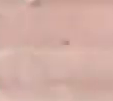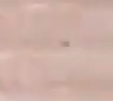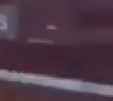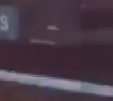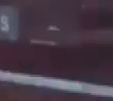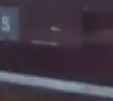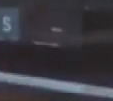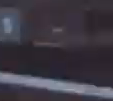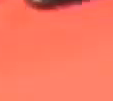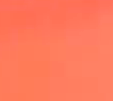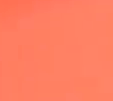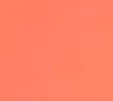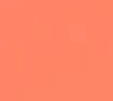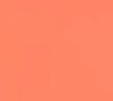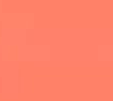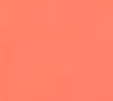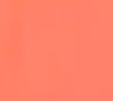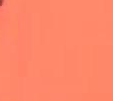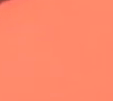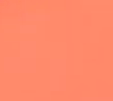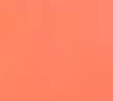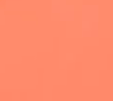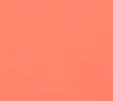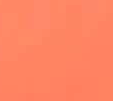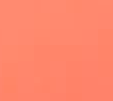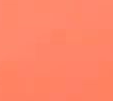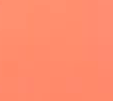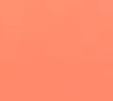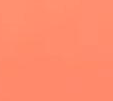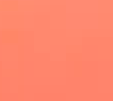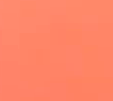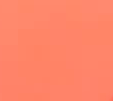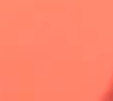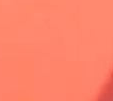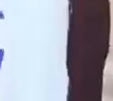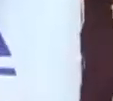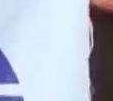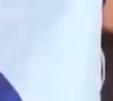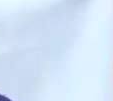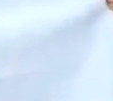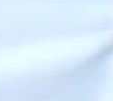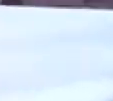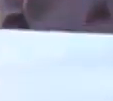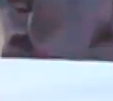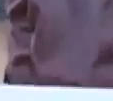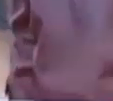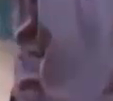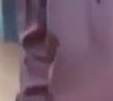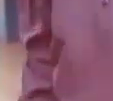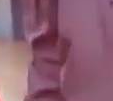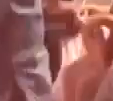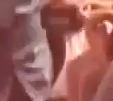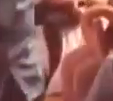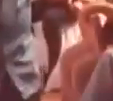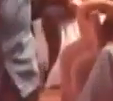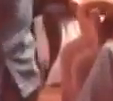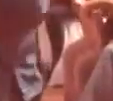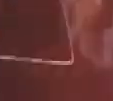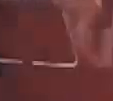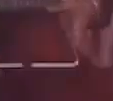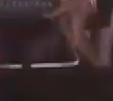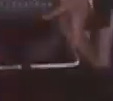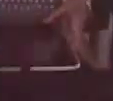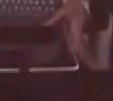en educación universitaria, el plan universidad en casa, contempló la dotación tecnológica necesaria, con la asignación de 85.000